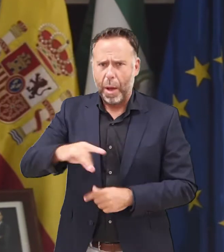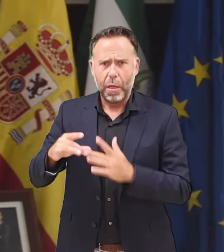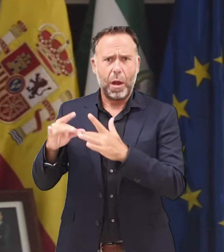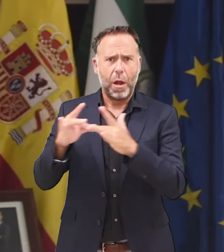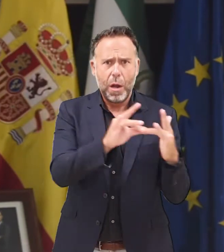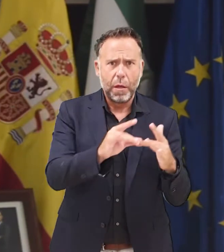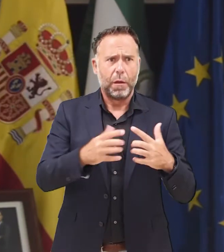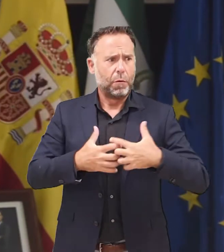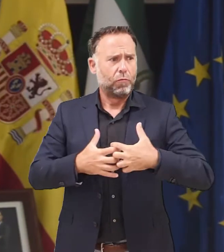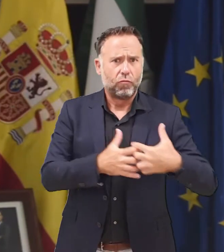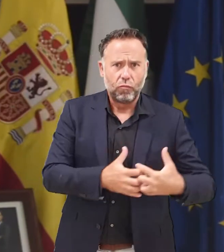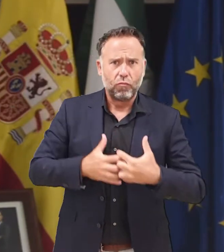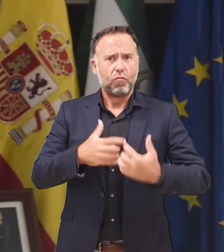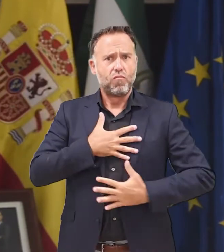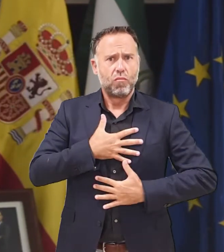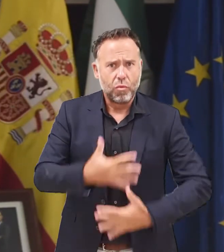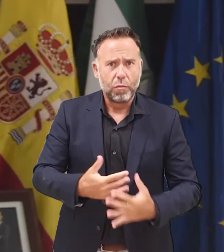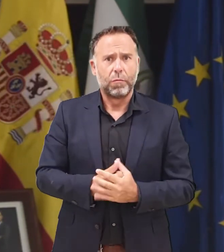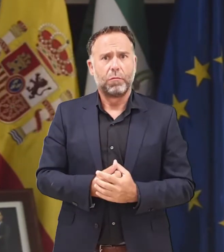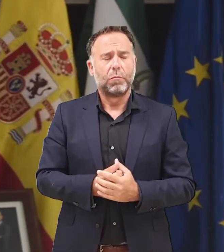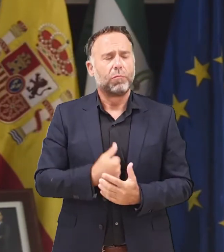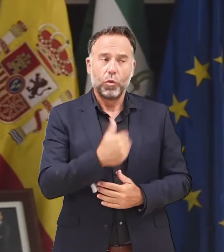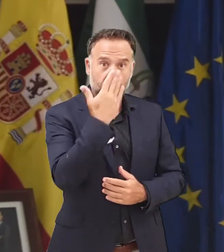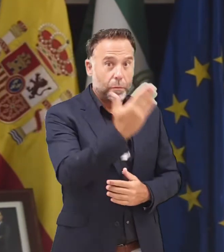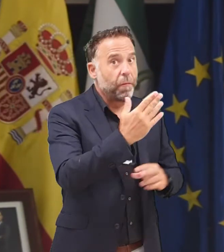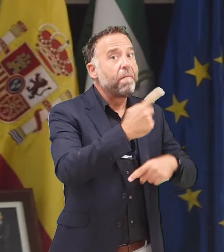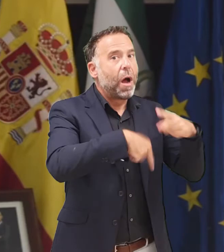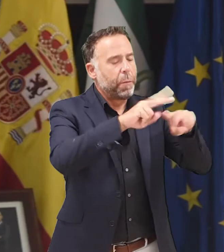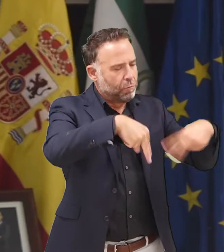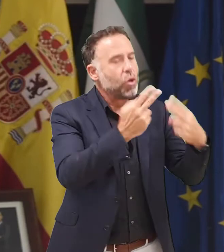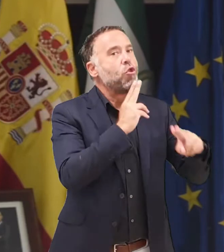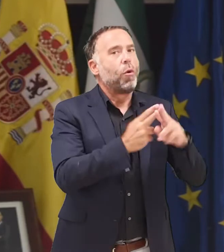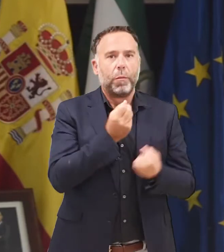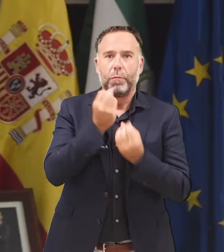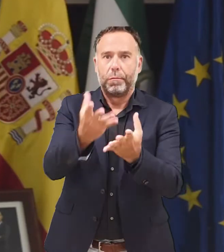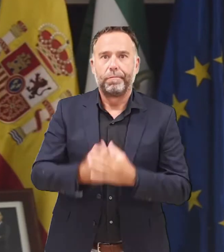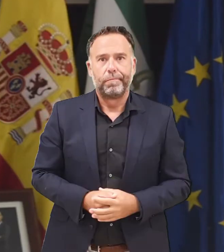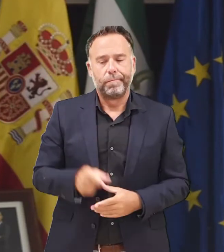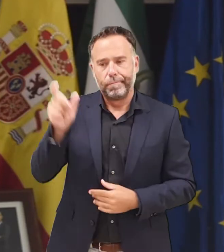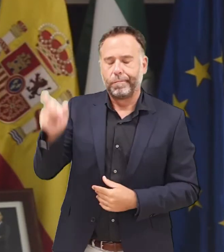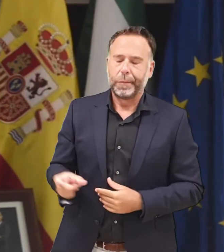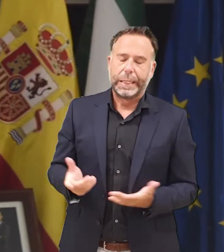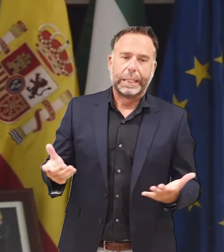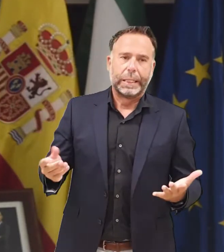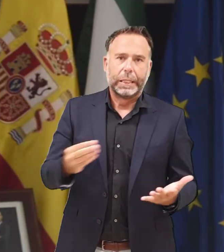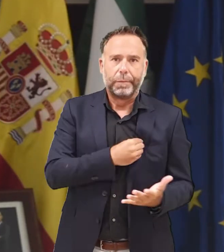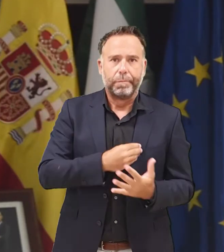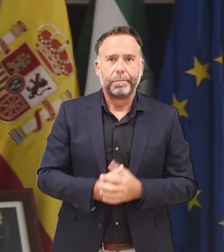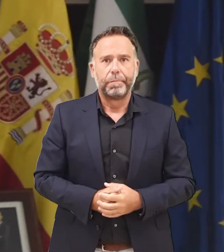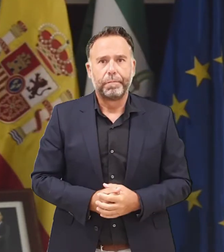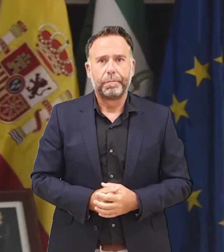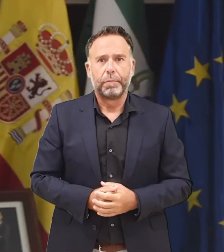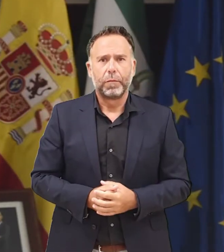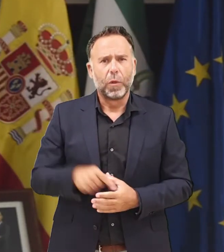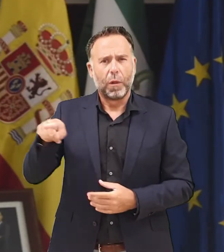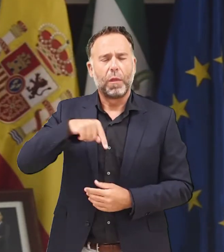de generosidad, de entrega, de organización formidable, muy positiva. Ha dejado un gran vacío en su